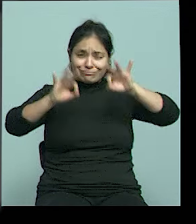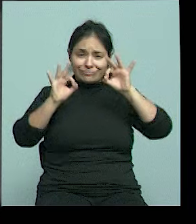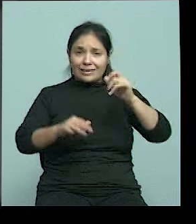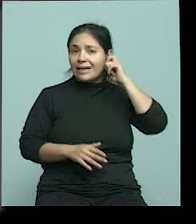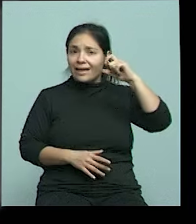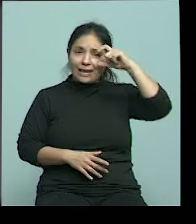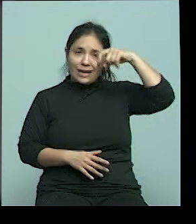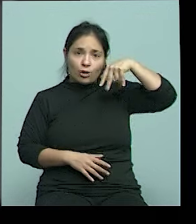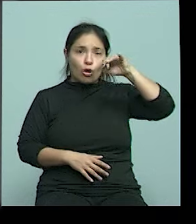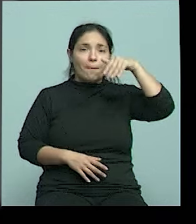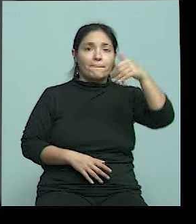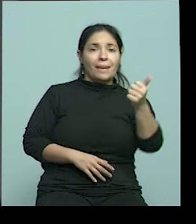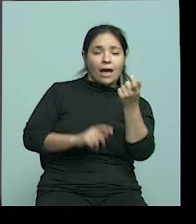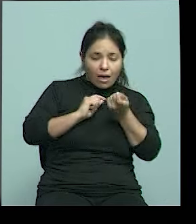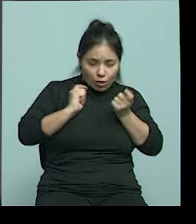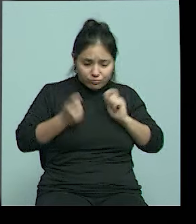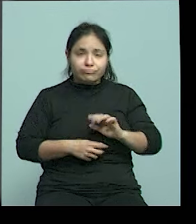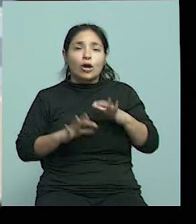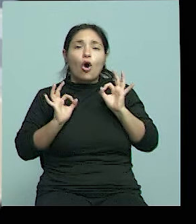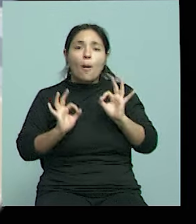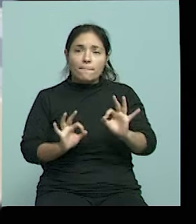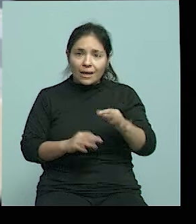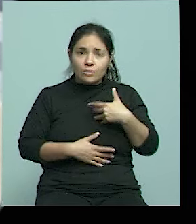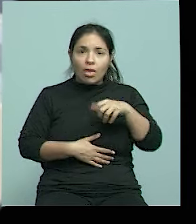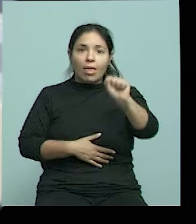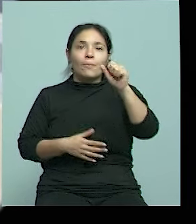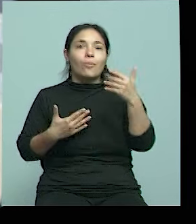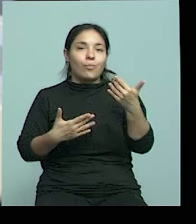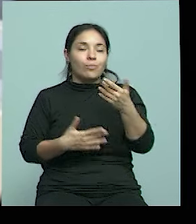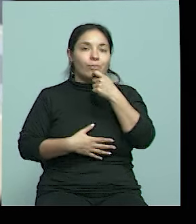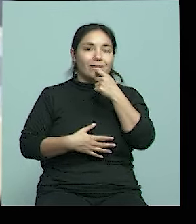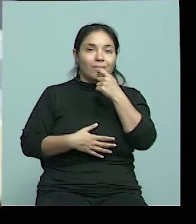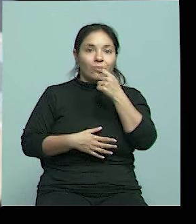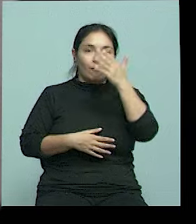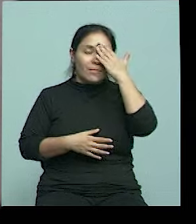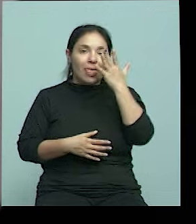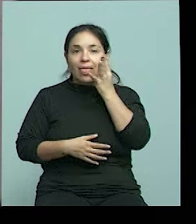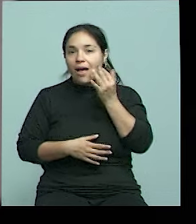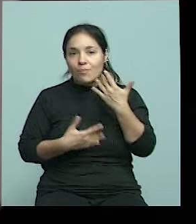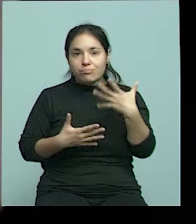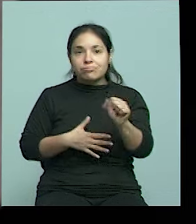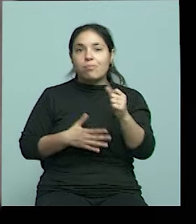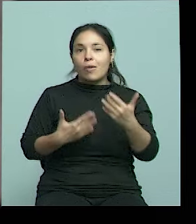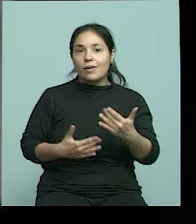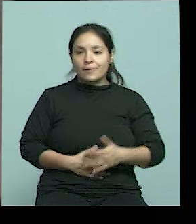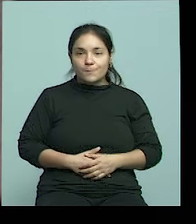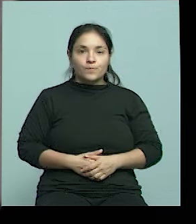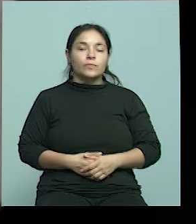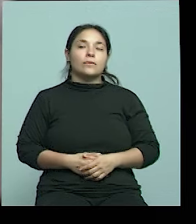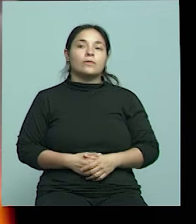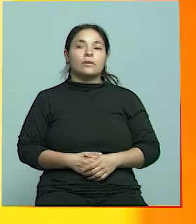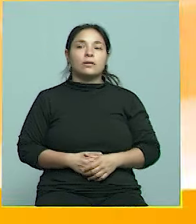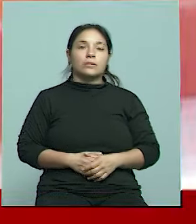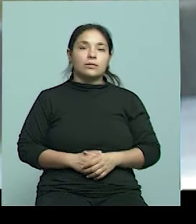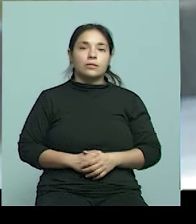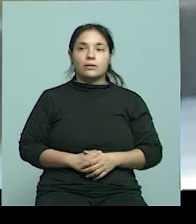mutaciones o cambios que pueden ser responsables de alguna enfermedad. Últimamente los veía, por ejemplo, los estudios